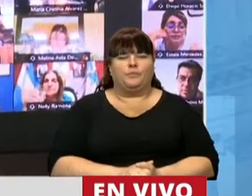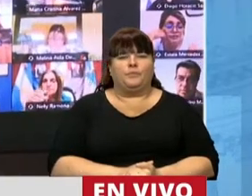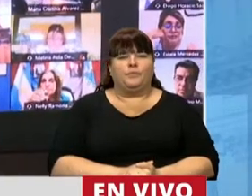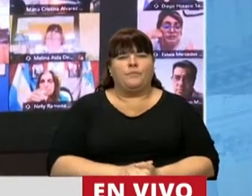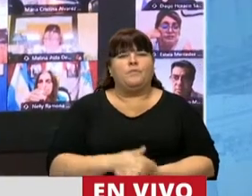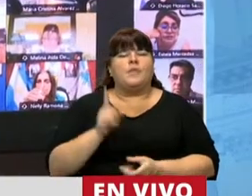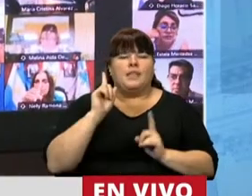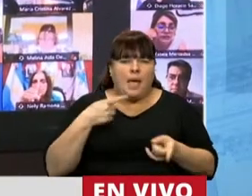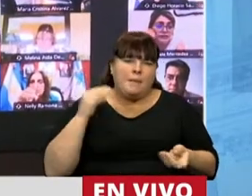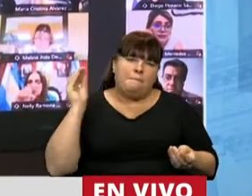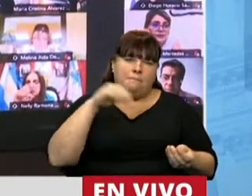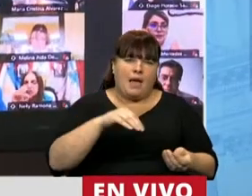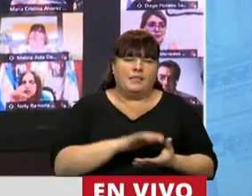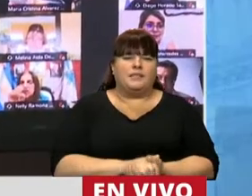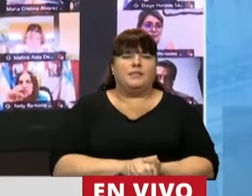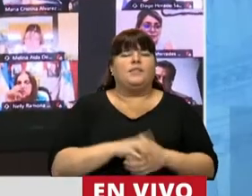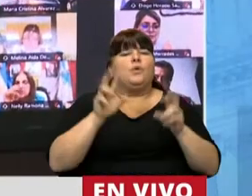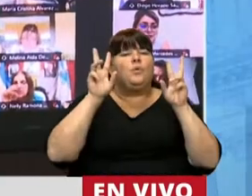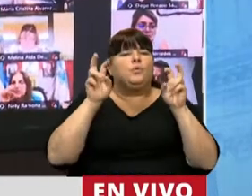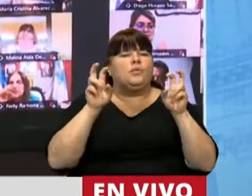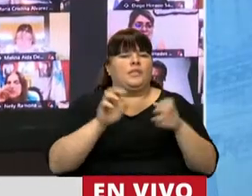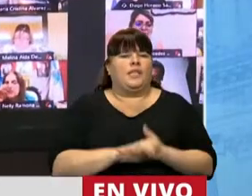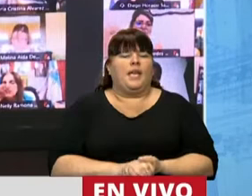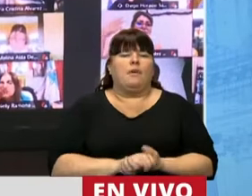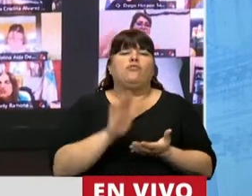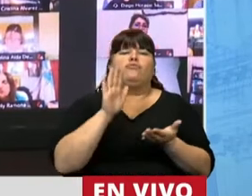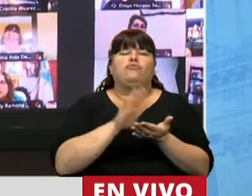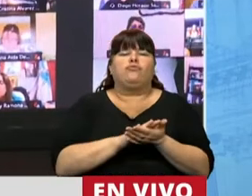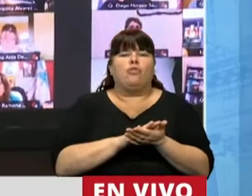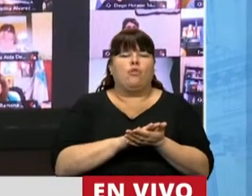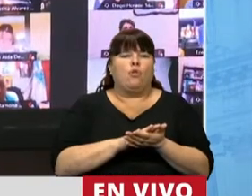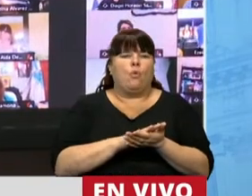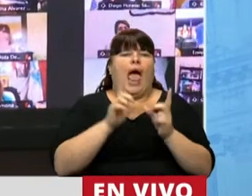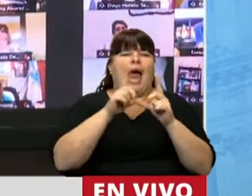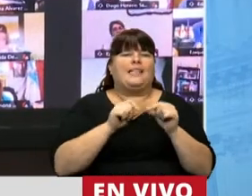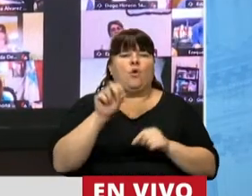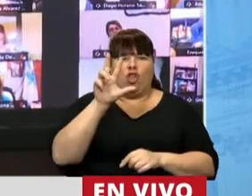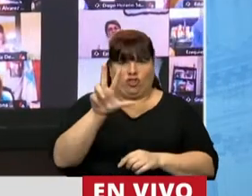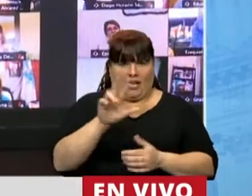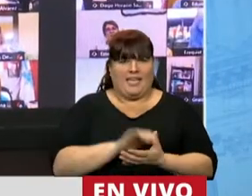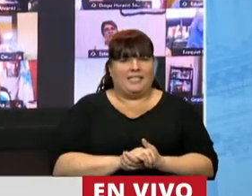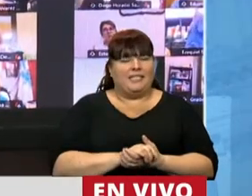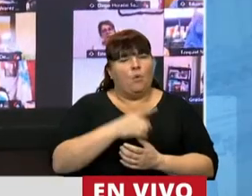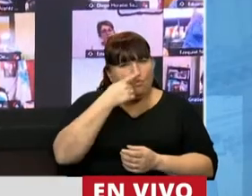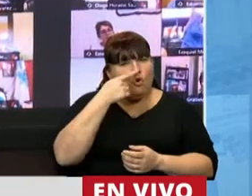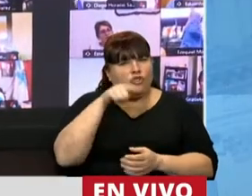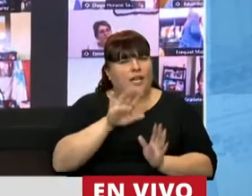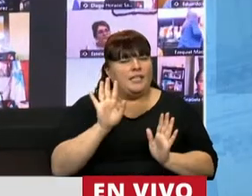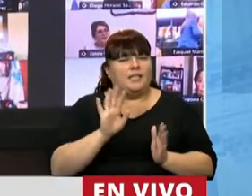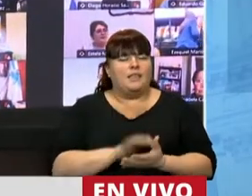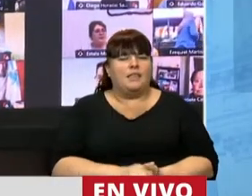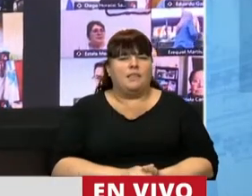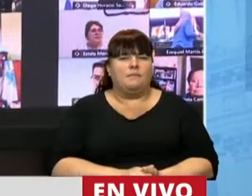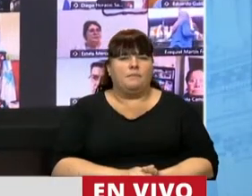Quiero agregar algo que refiere precisamente al artículo 3 y que es muy interesante para